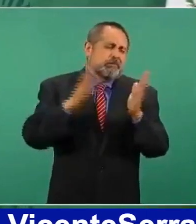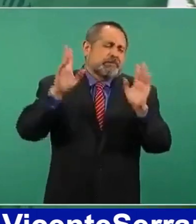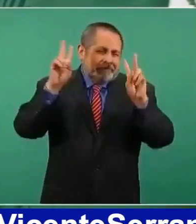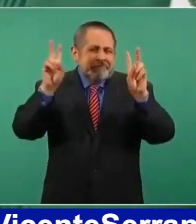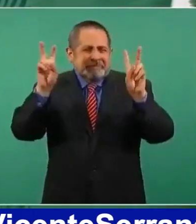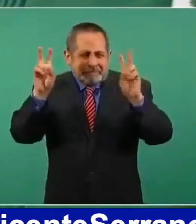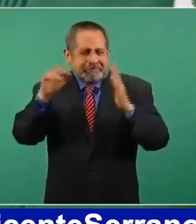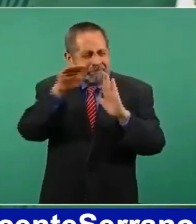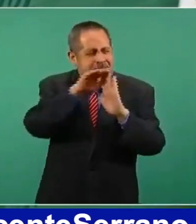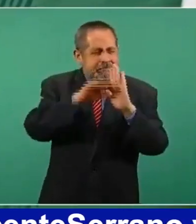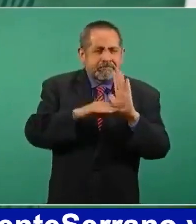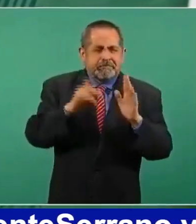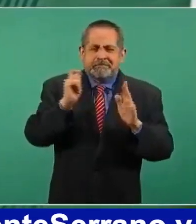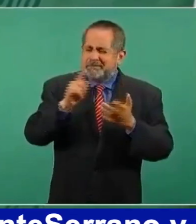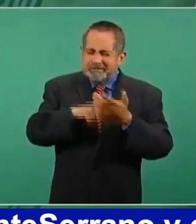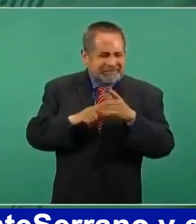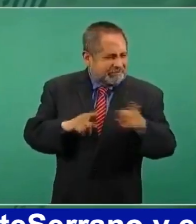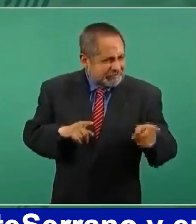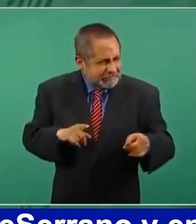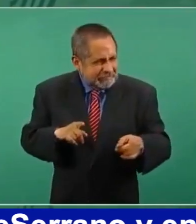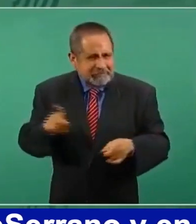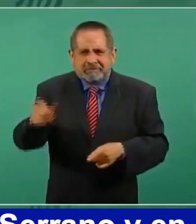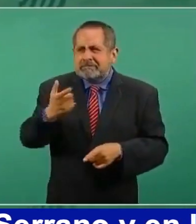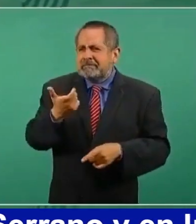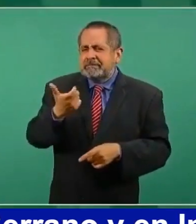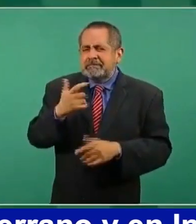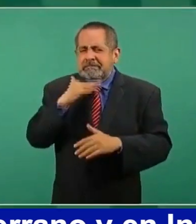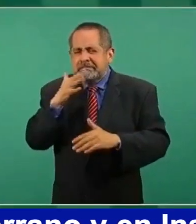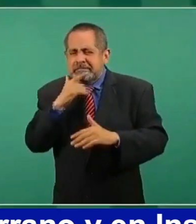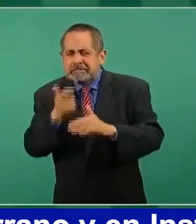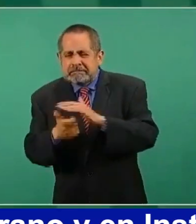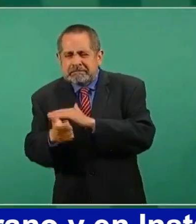sí, creo que es lavado de dinero,